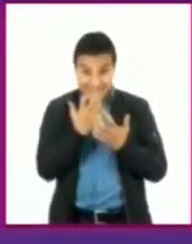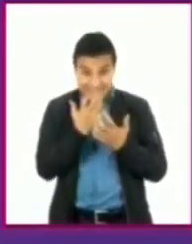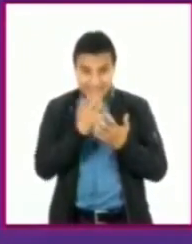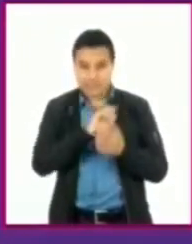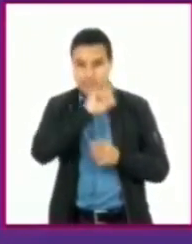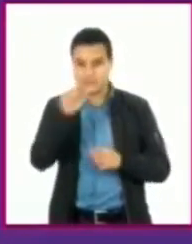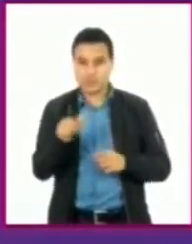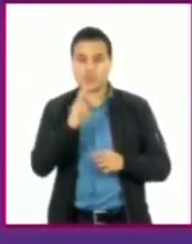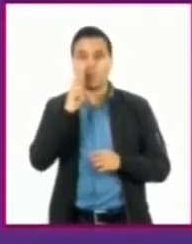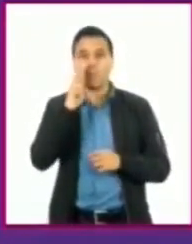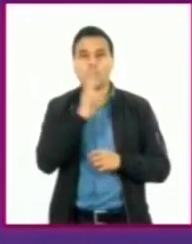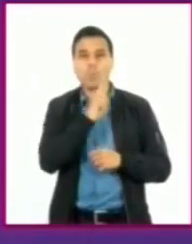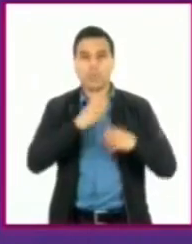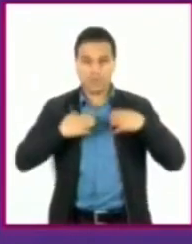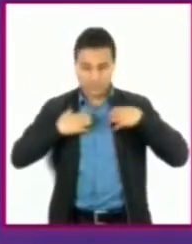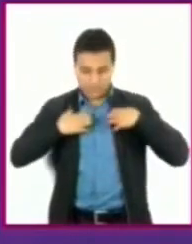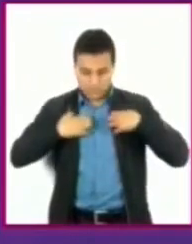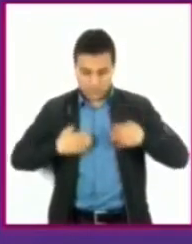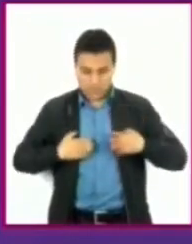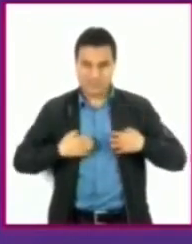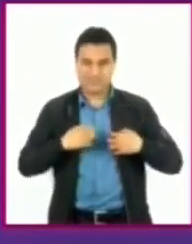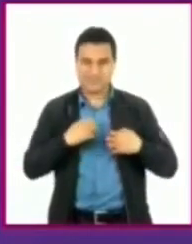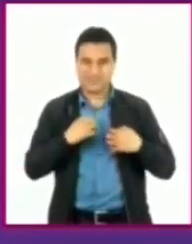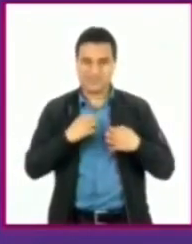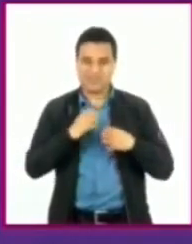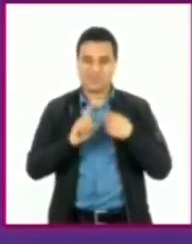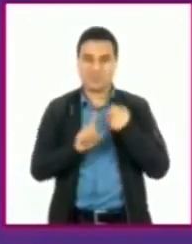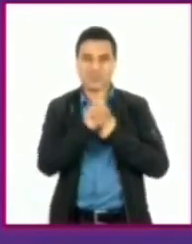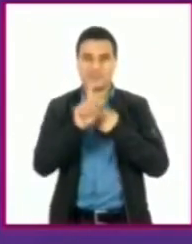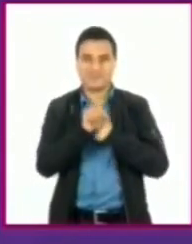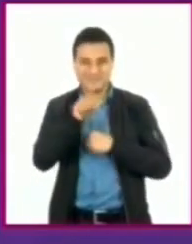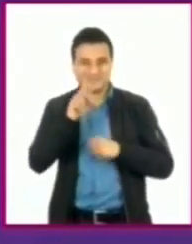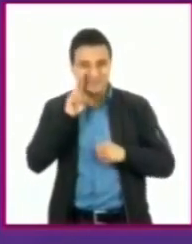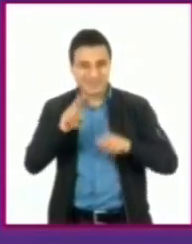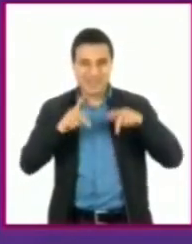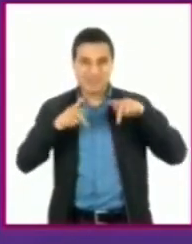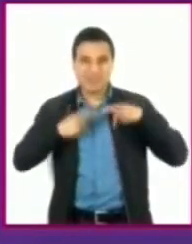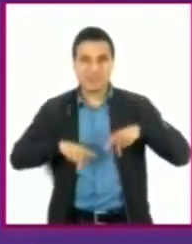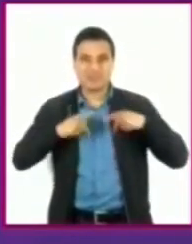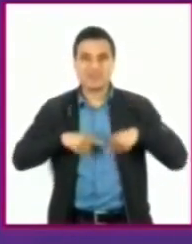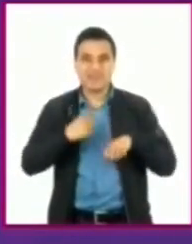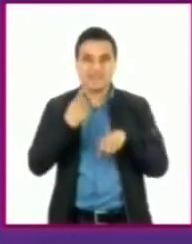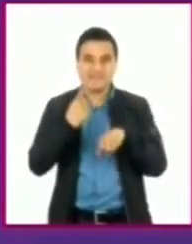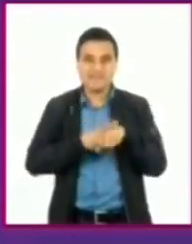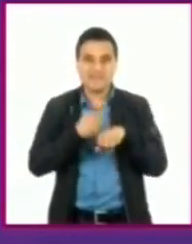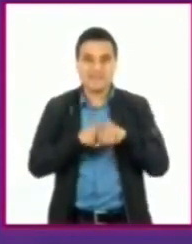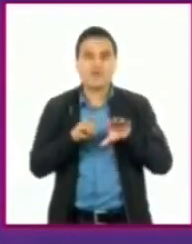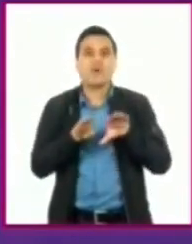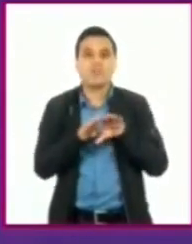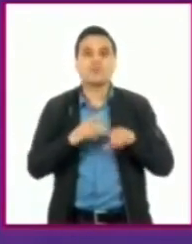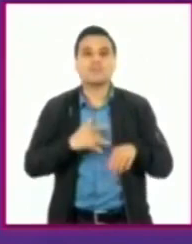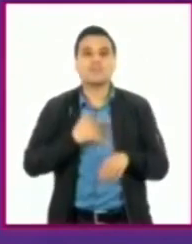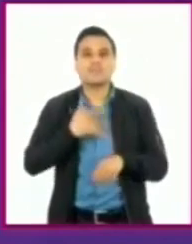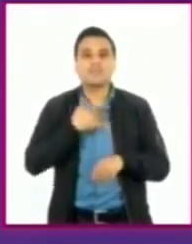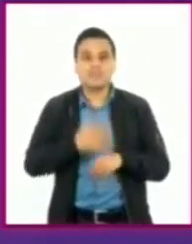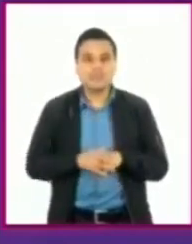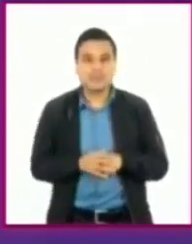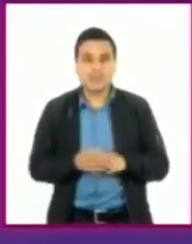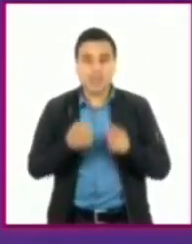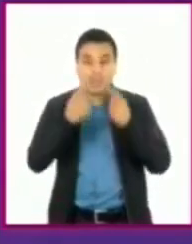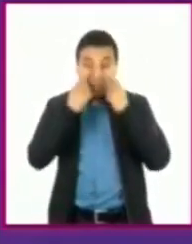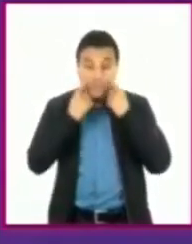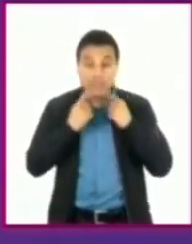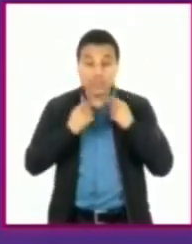al pulmón. Si te fijas, cuando una persona se enferma de gripa, ¿cómo son sus síntomas? Lagrimeo, está